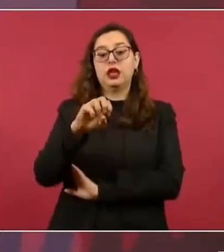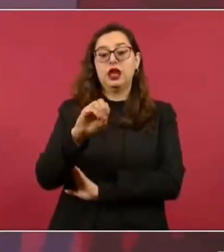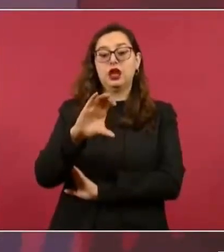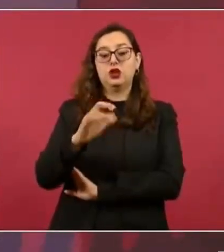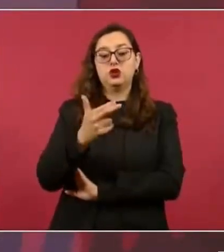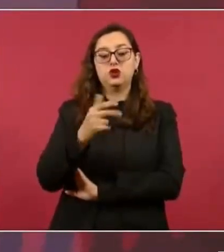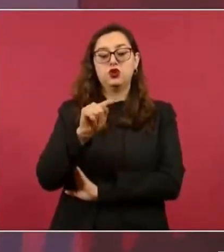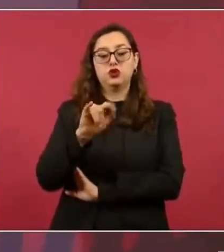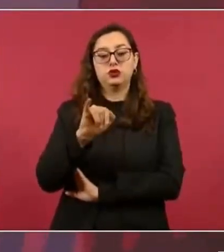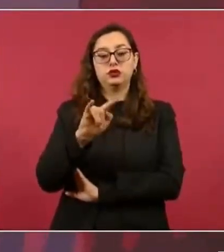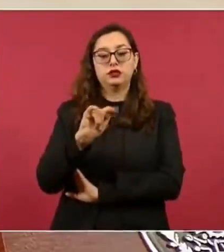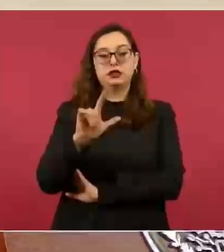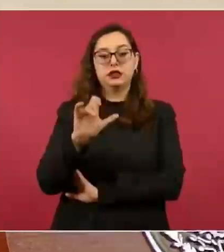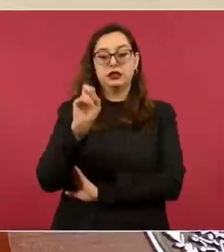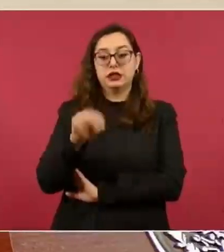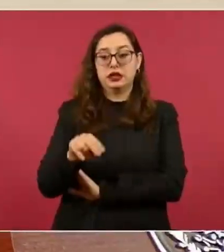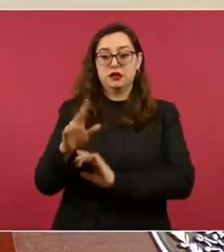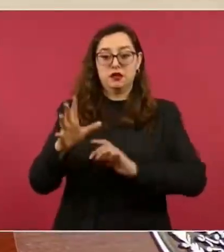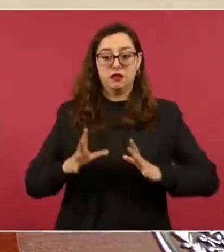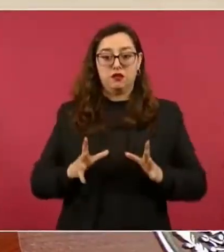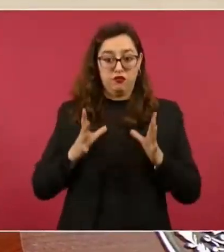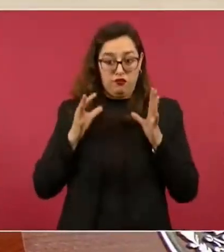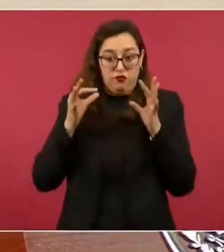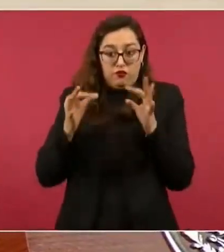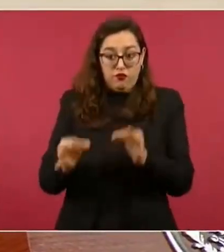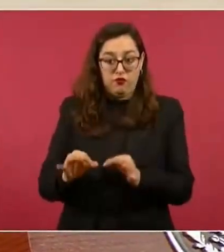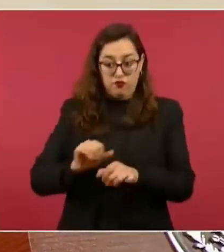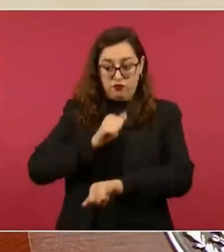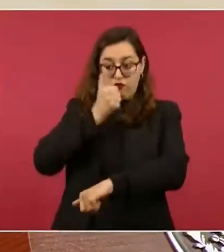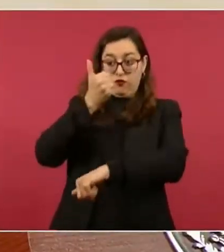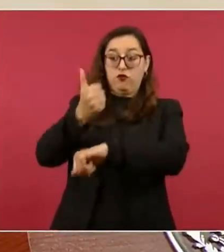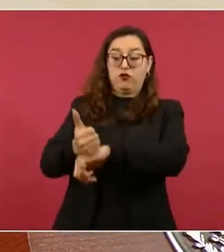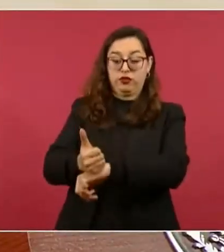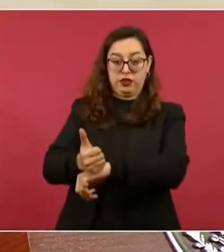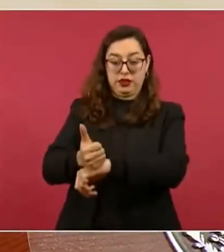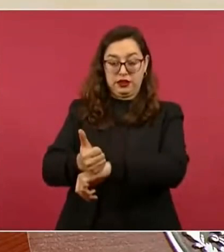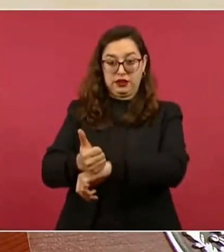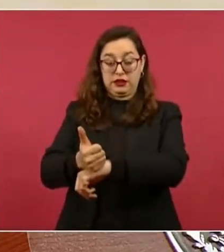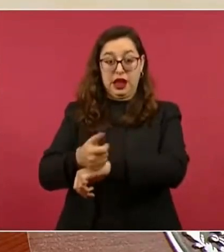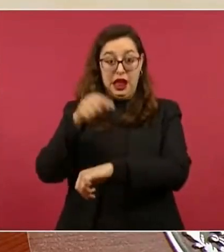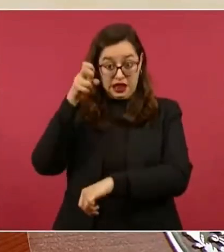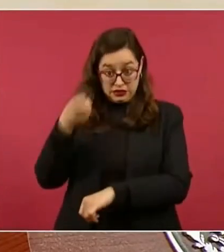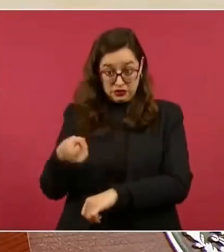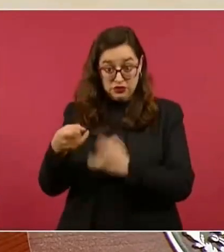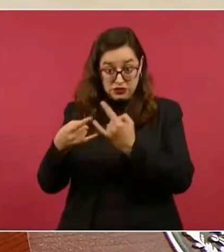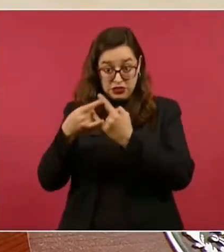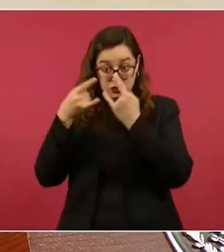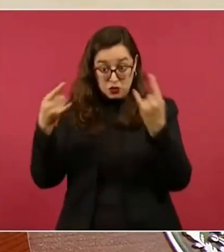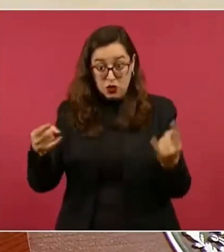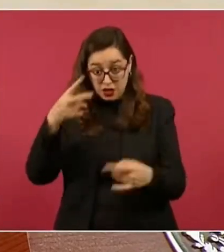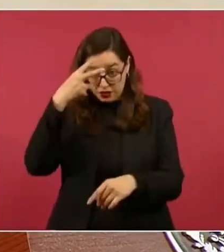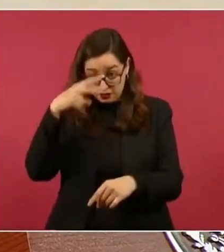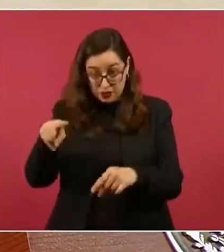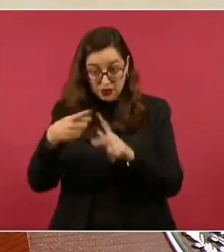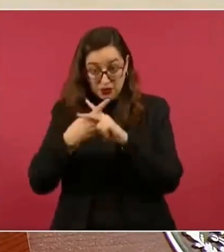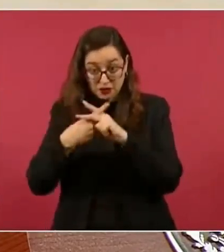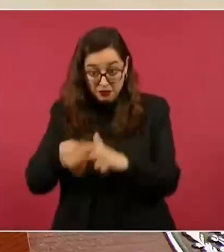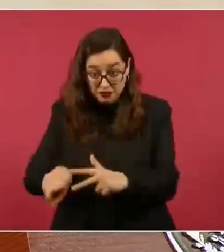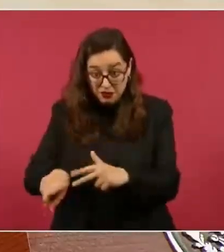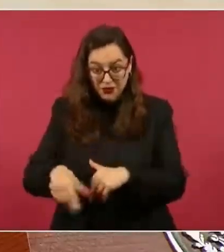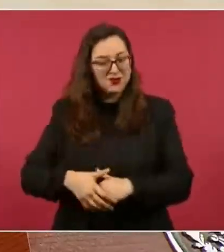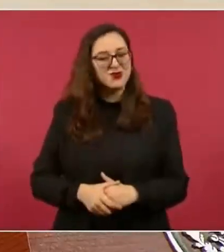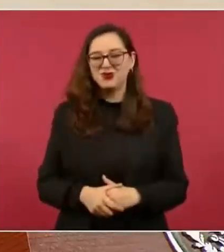años antes de que llegaran los invasores europeos. No,